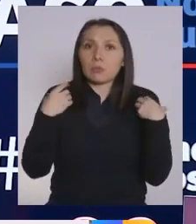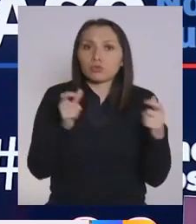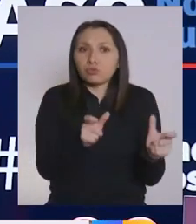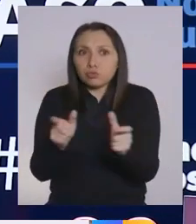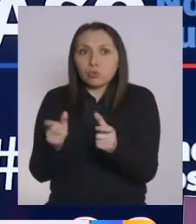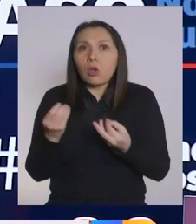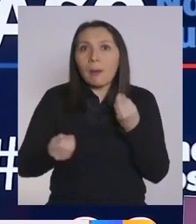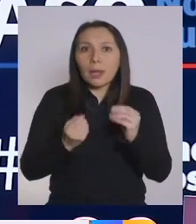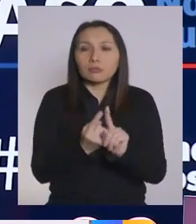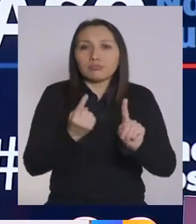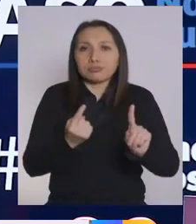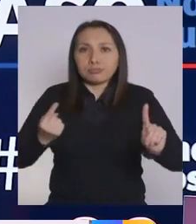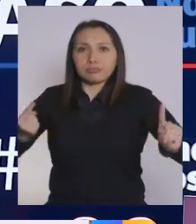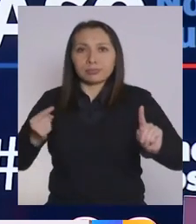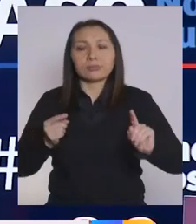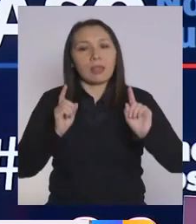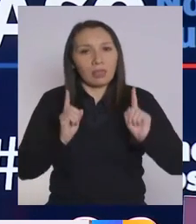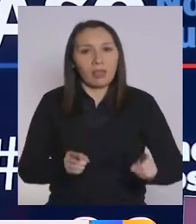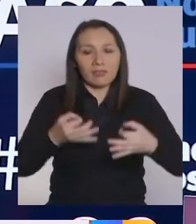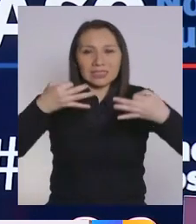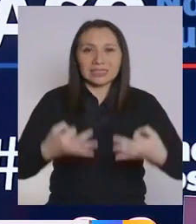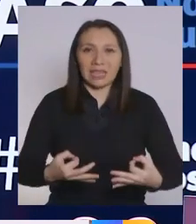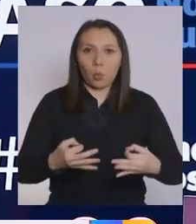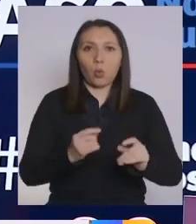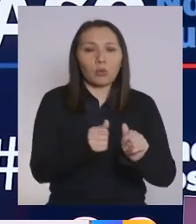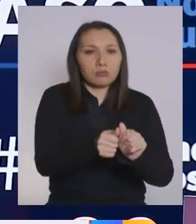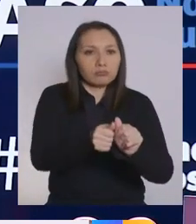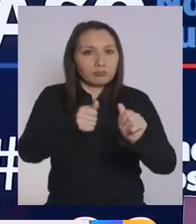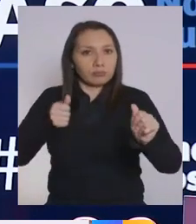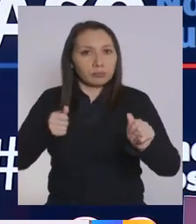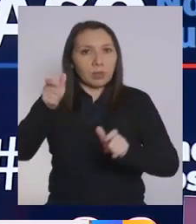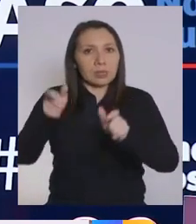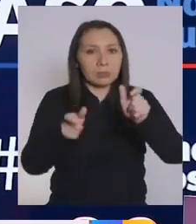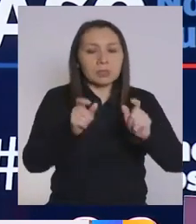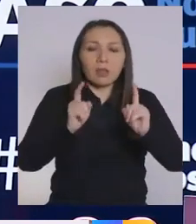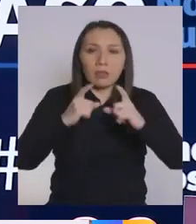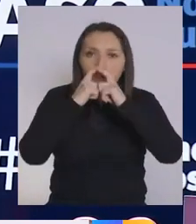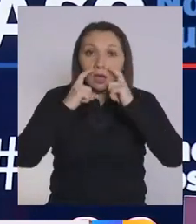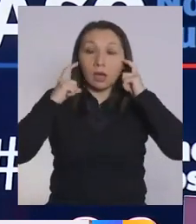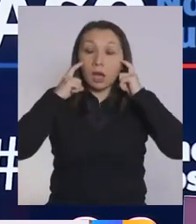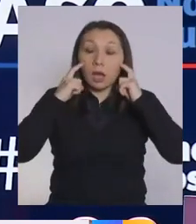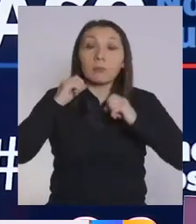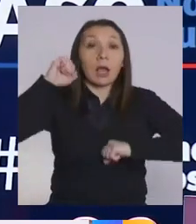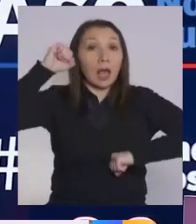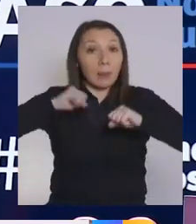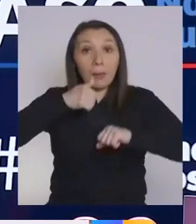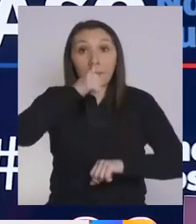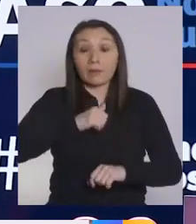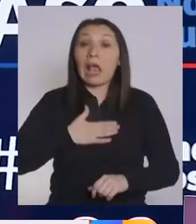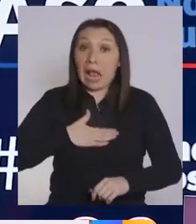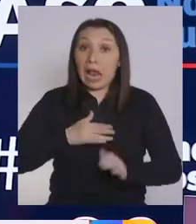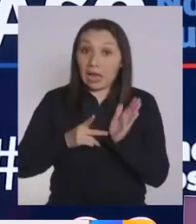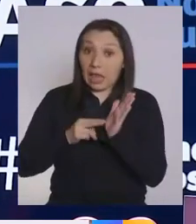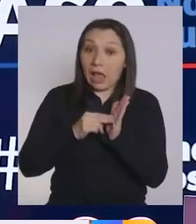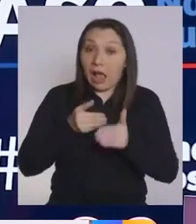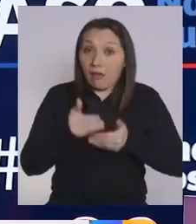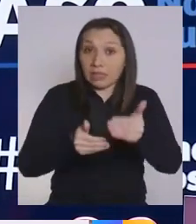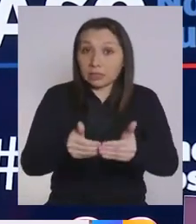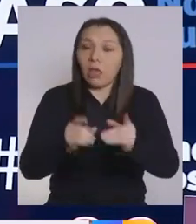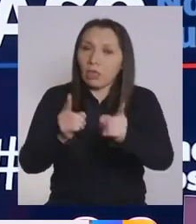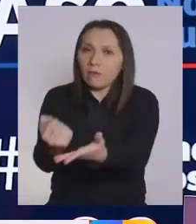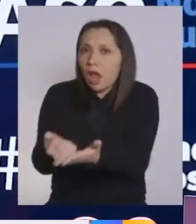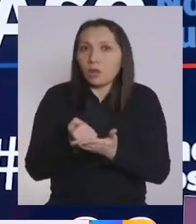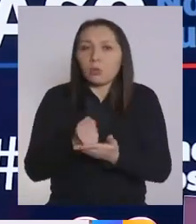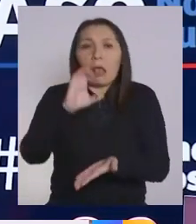aquella situación para poder asegurar, ¿cierto?, la distancia social, el uso de mascarillas. Bueno, los privados también, si quieren avanzar, tienen que ayudarnos.